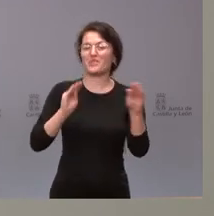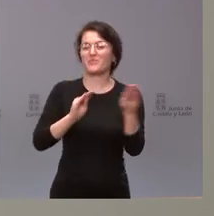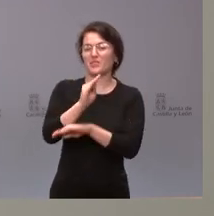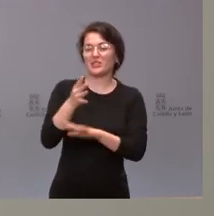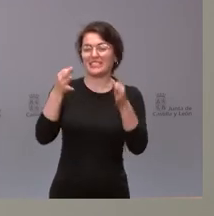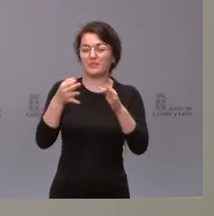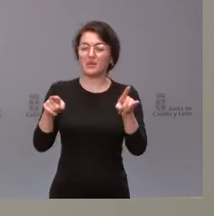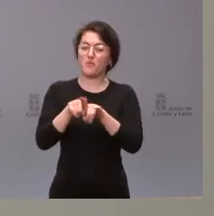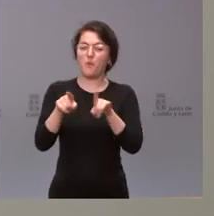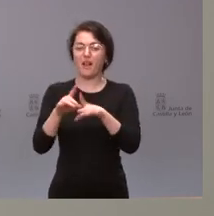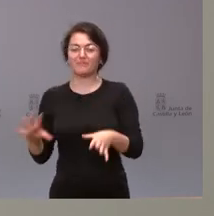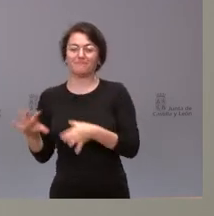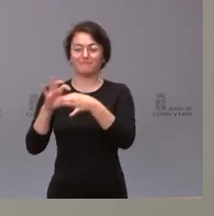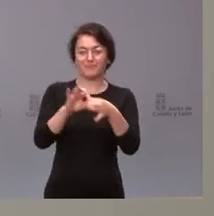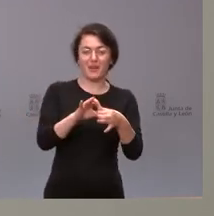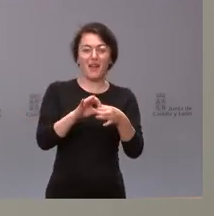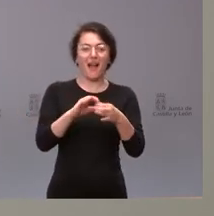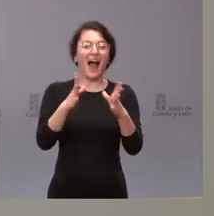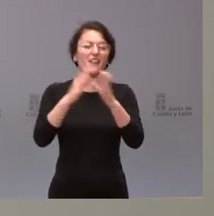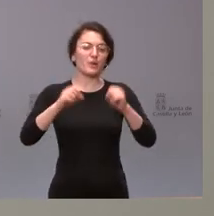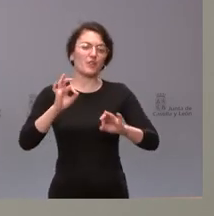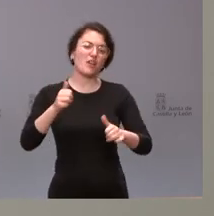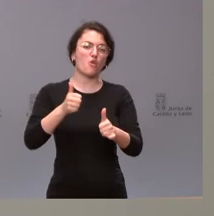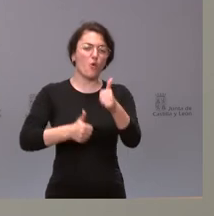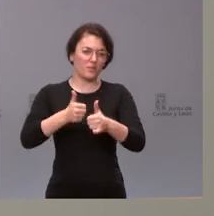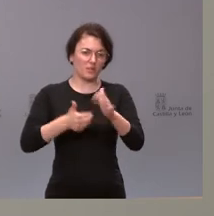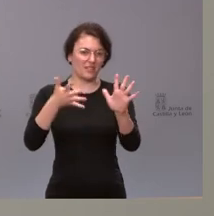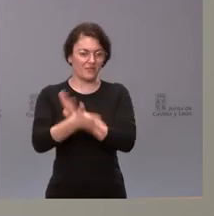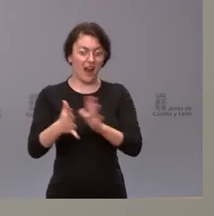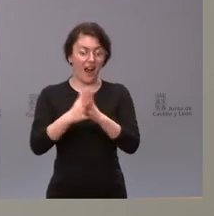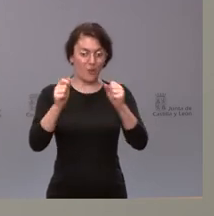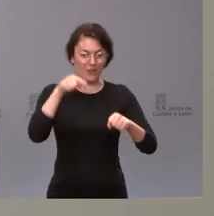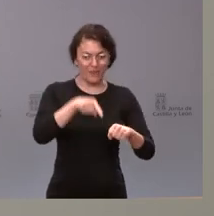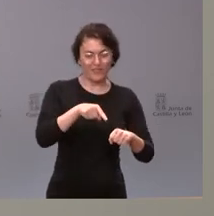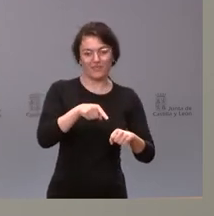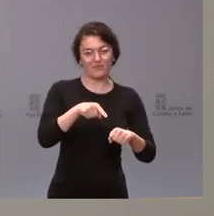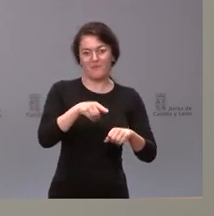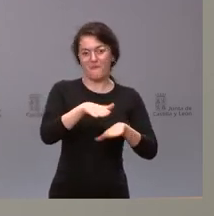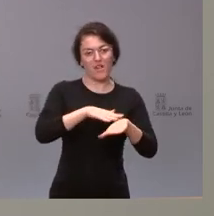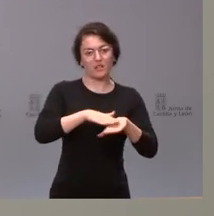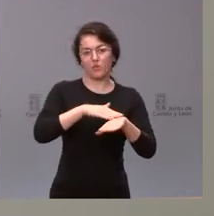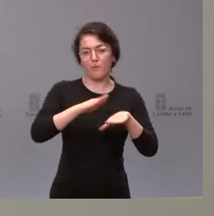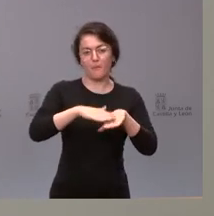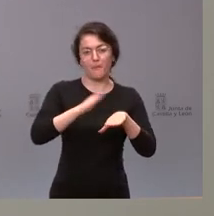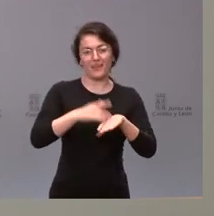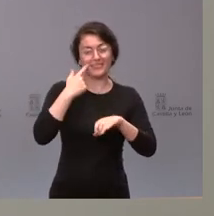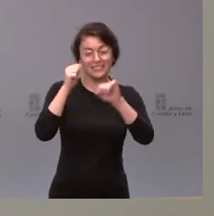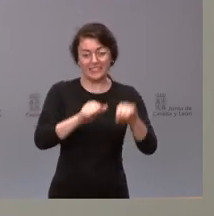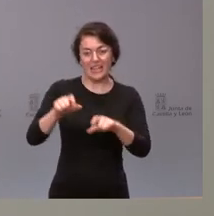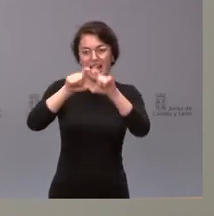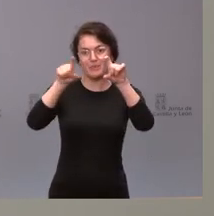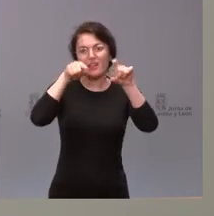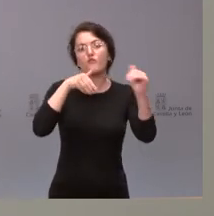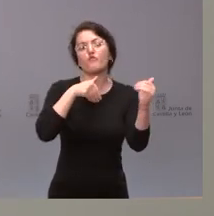acuerdos de competitividad. Y, por tanto, el acuerdo es básico para garantizar que la empresa tenga futuro,